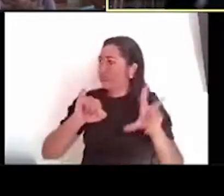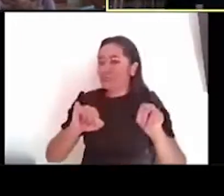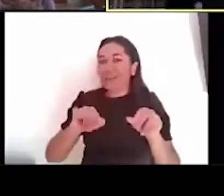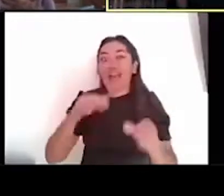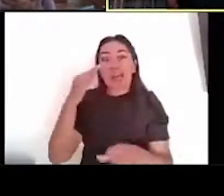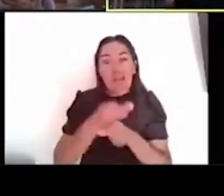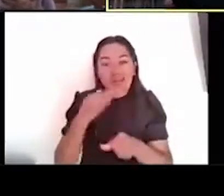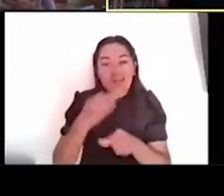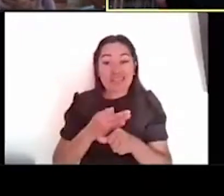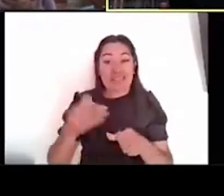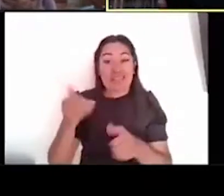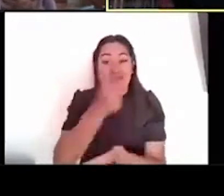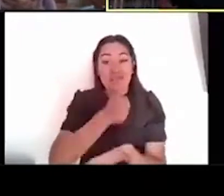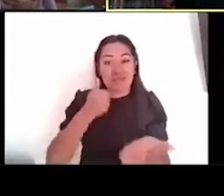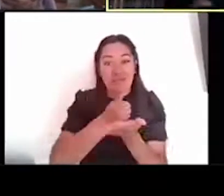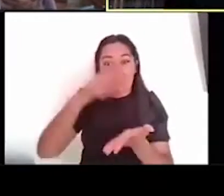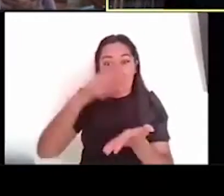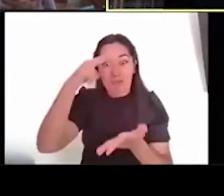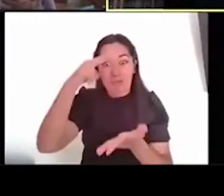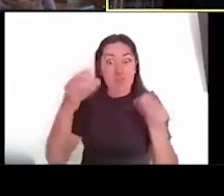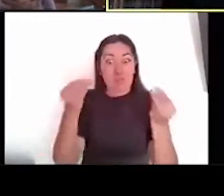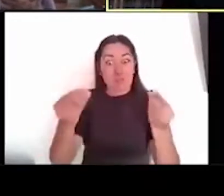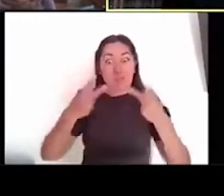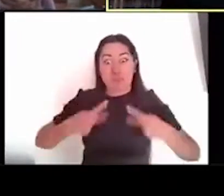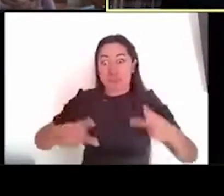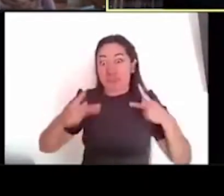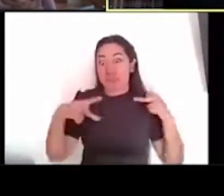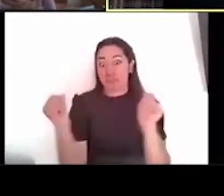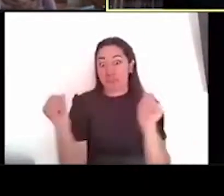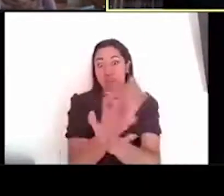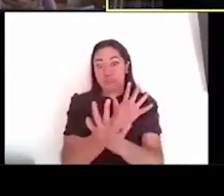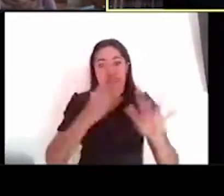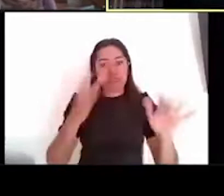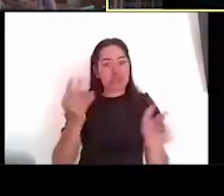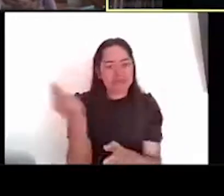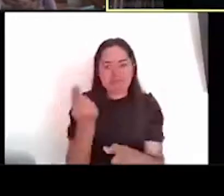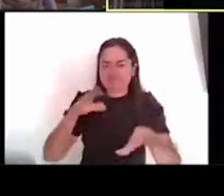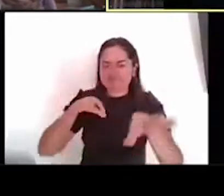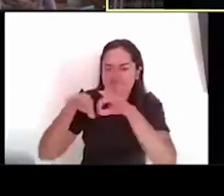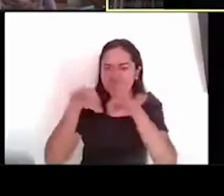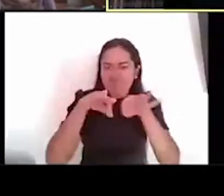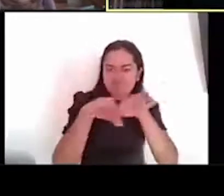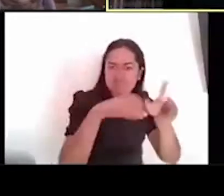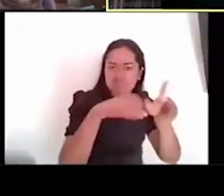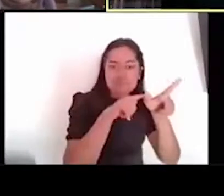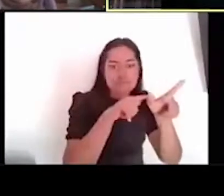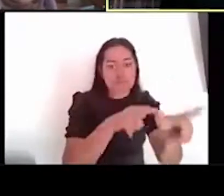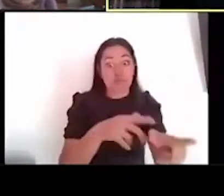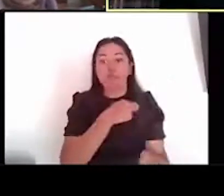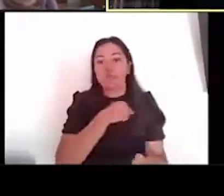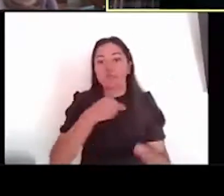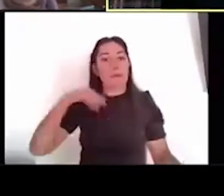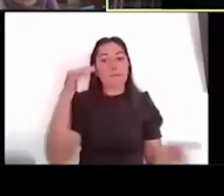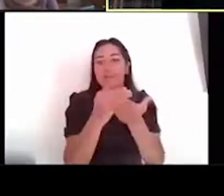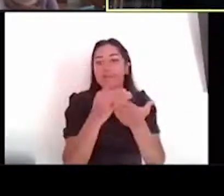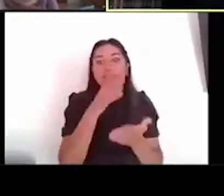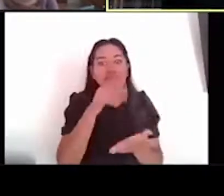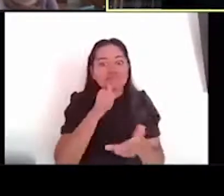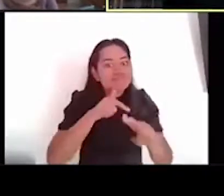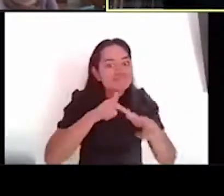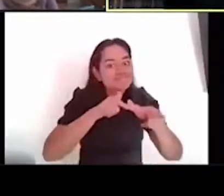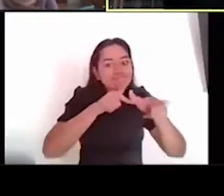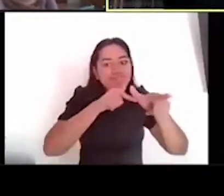entonces, tiene que seguir, tiene que seguir su curso, la ciudad, y, pero, entonces, nosotros, este, que nos